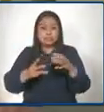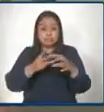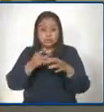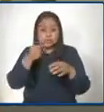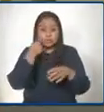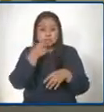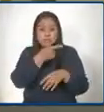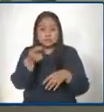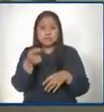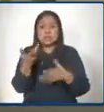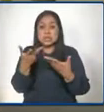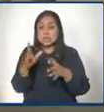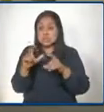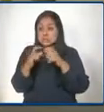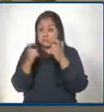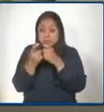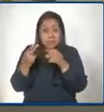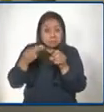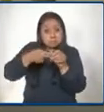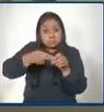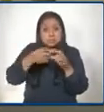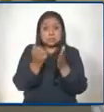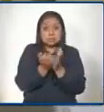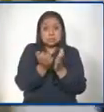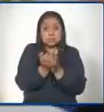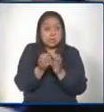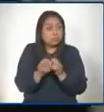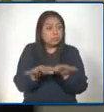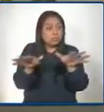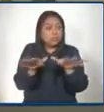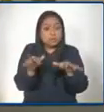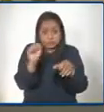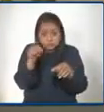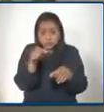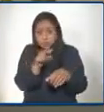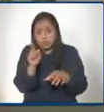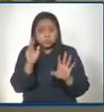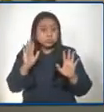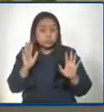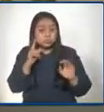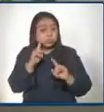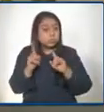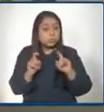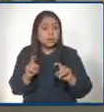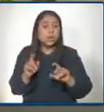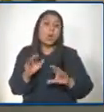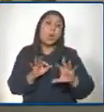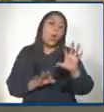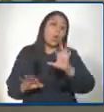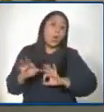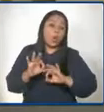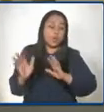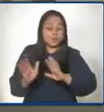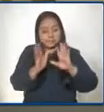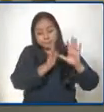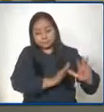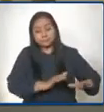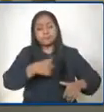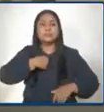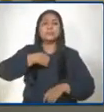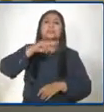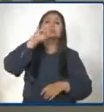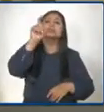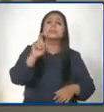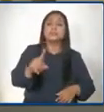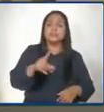ya los alumnos regresarían de manera masiva a las escuelas, y la otra es que si ustedes consideran necesario que se